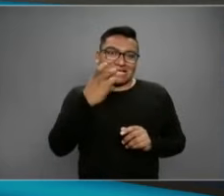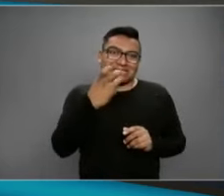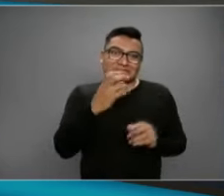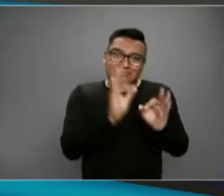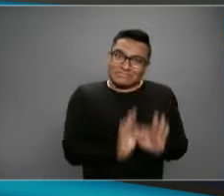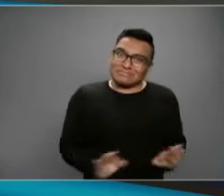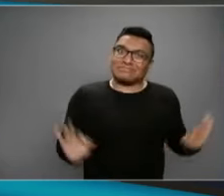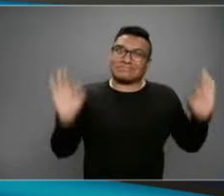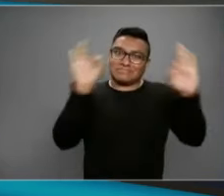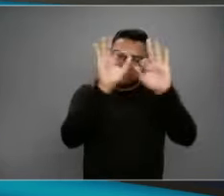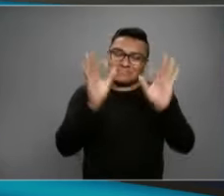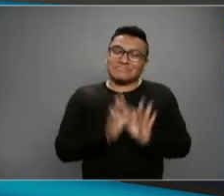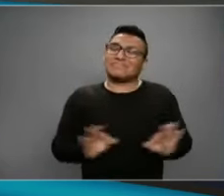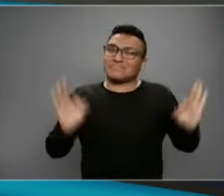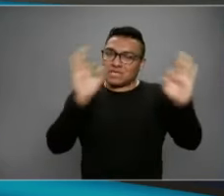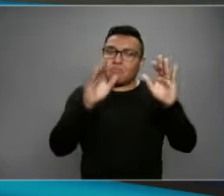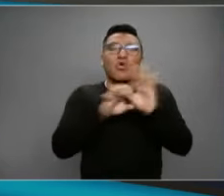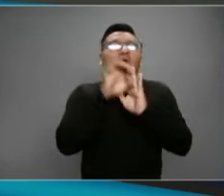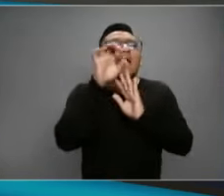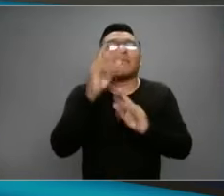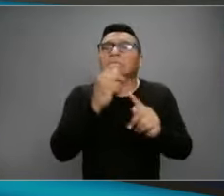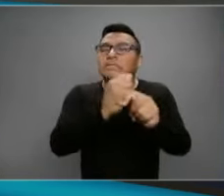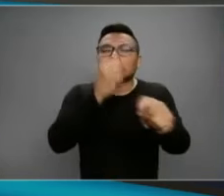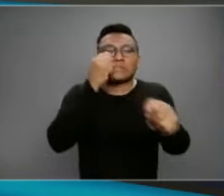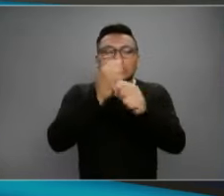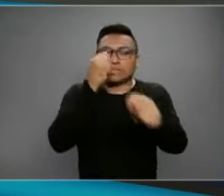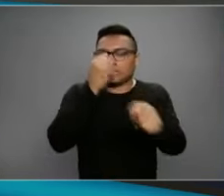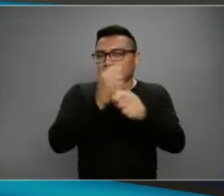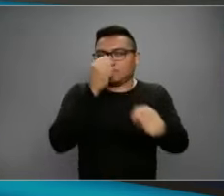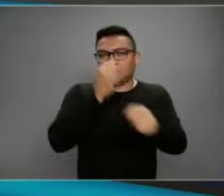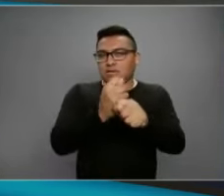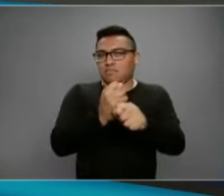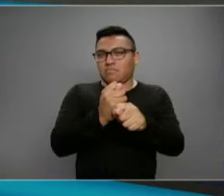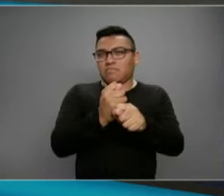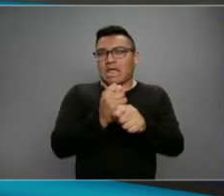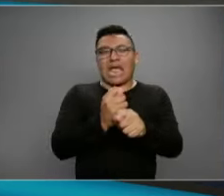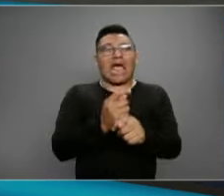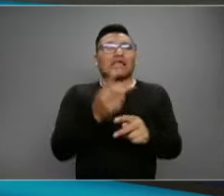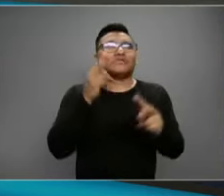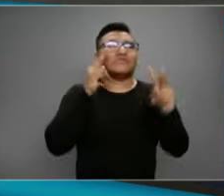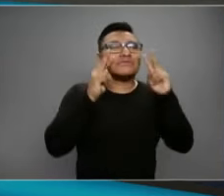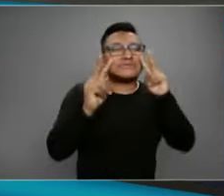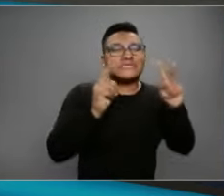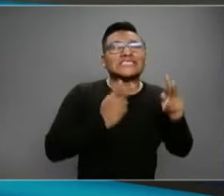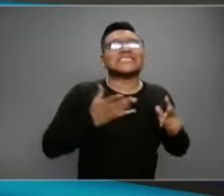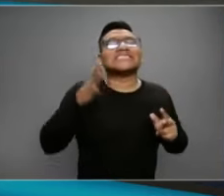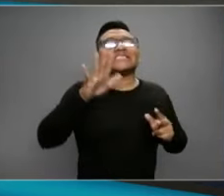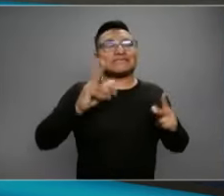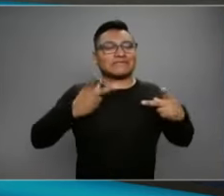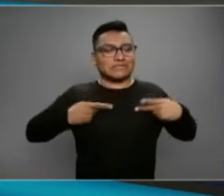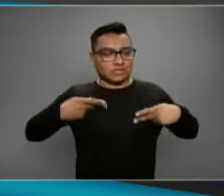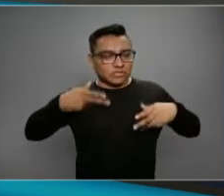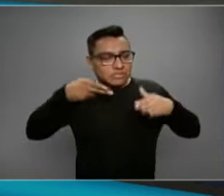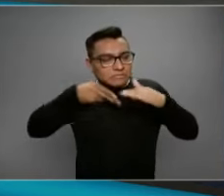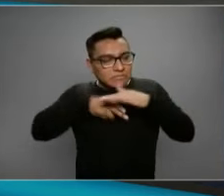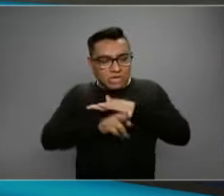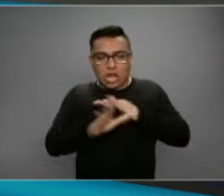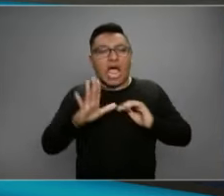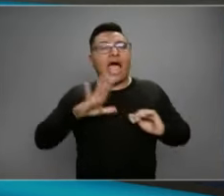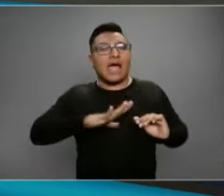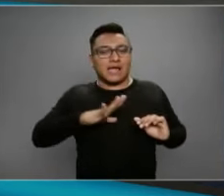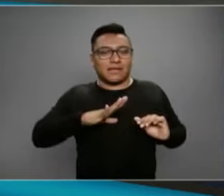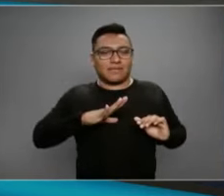un ejemplo en transporte público. Asumamos que hay 10 personas en un vagón del metro, que además